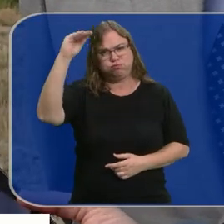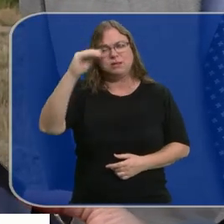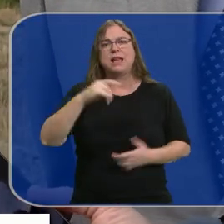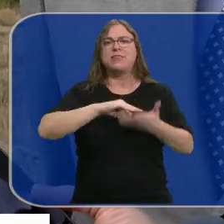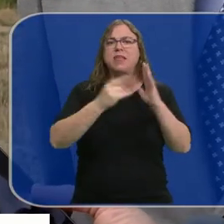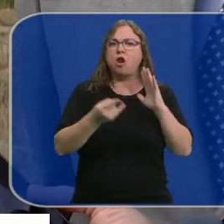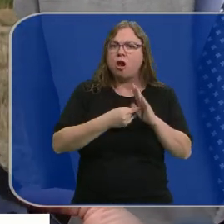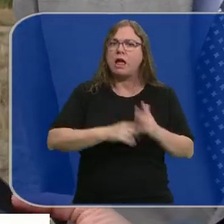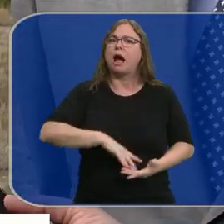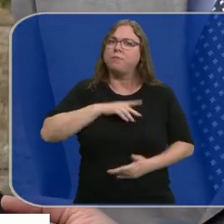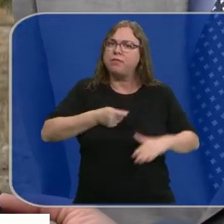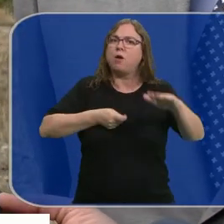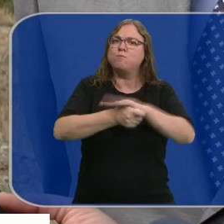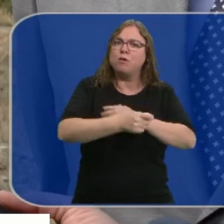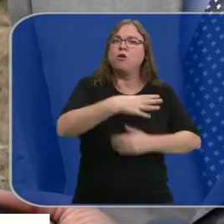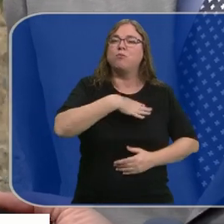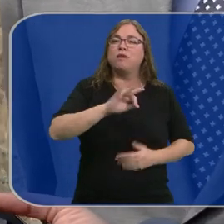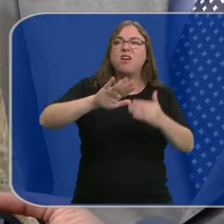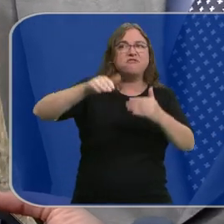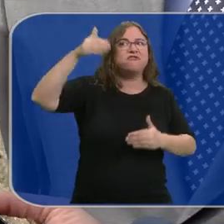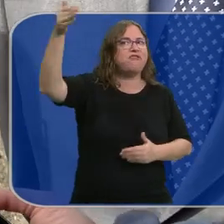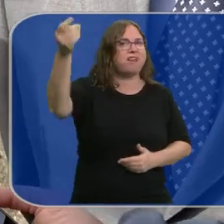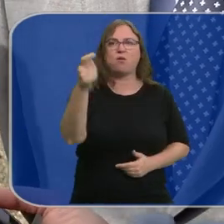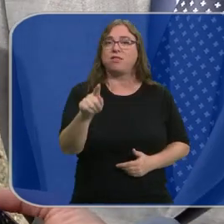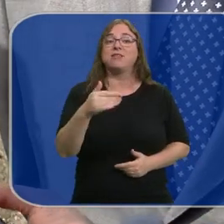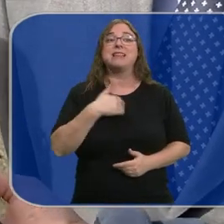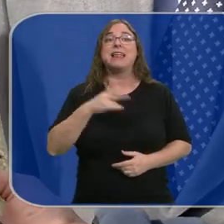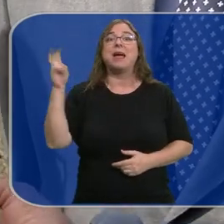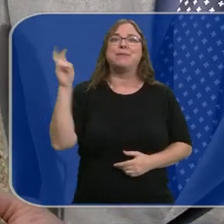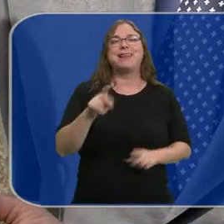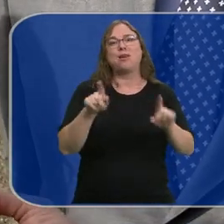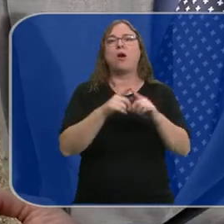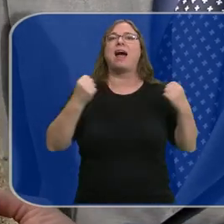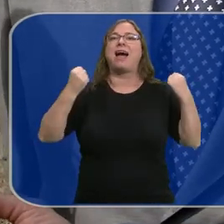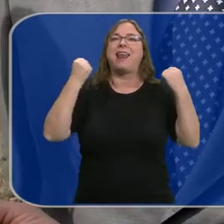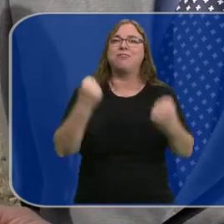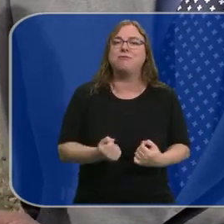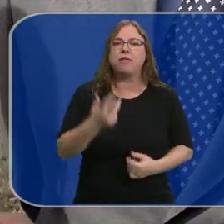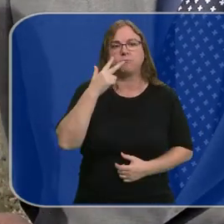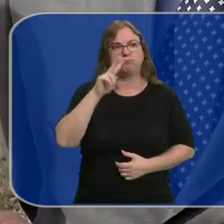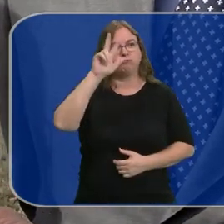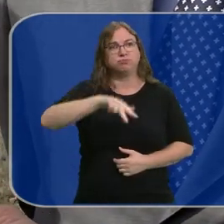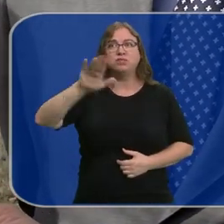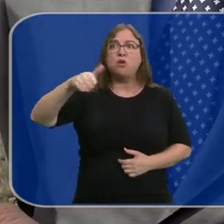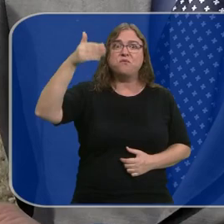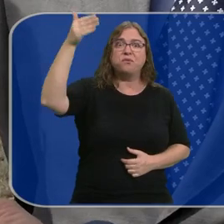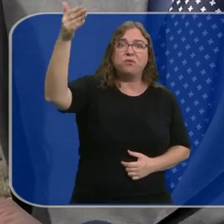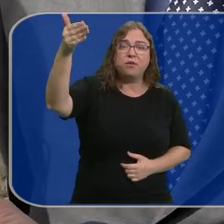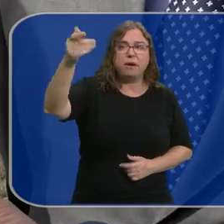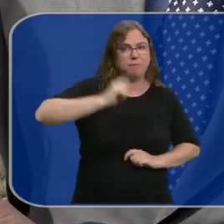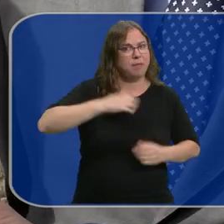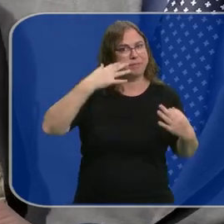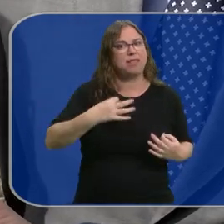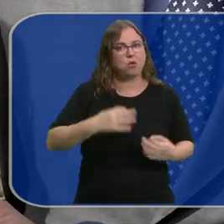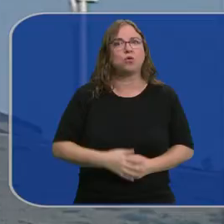y capacidad de inversión suficiente para no recurrir a externalidades. Se ha tenido que venir por la fuerza el reconocer que esas externalidades nos ponen en